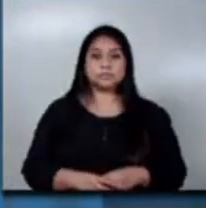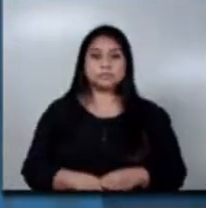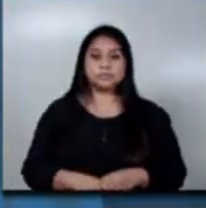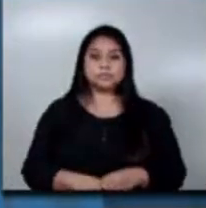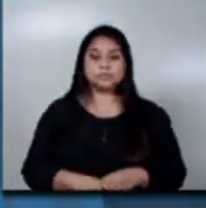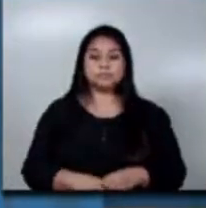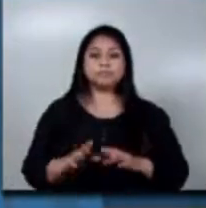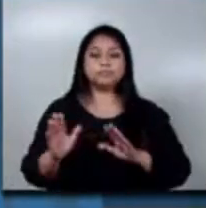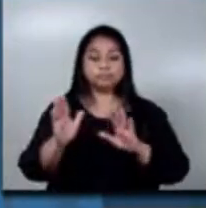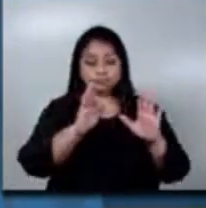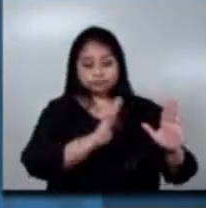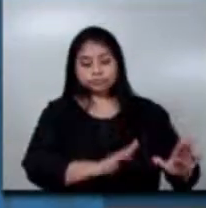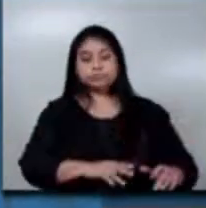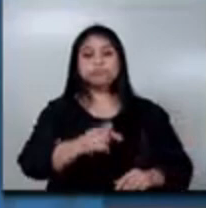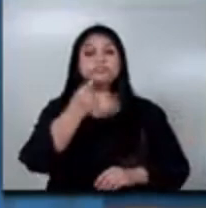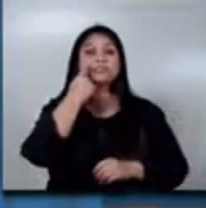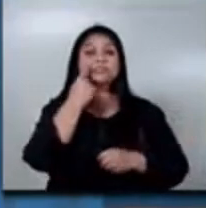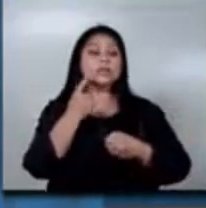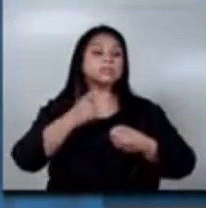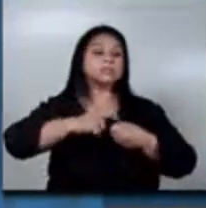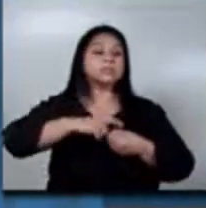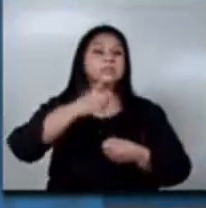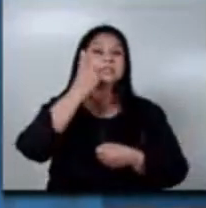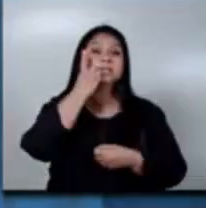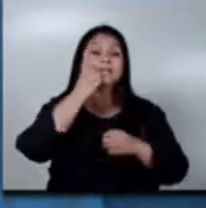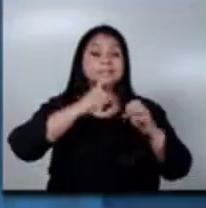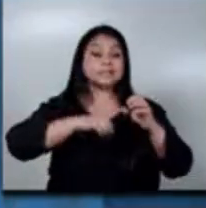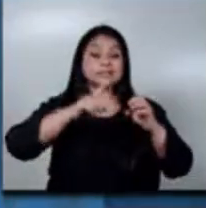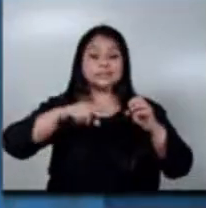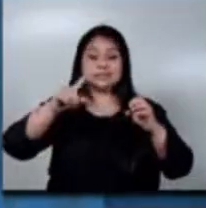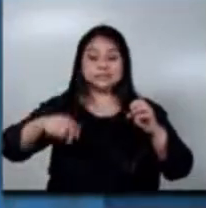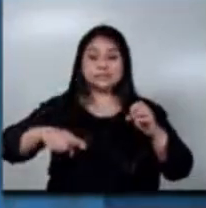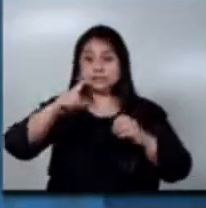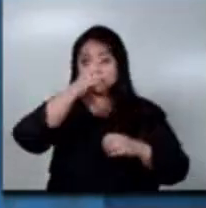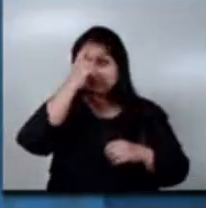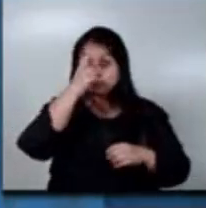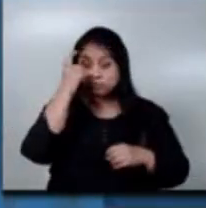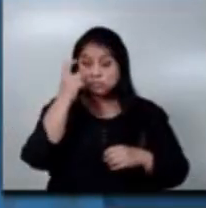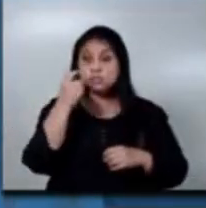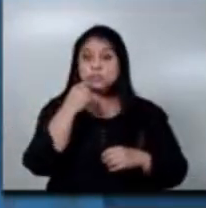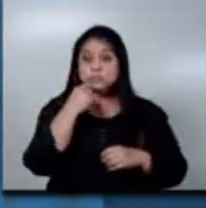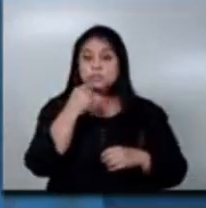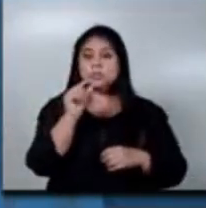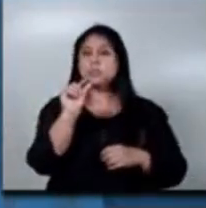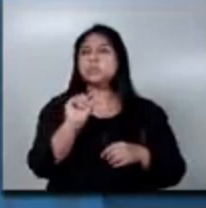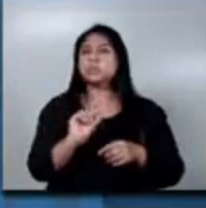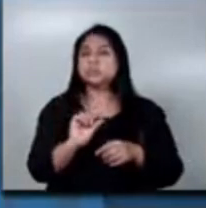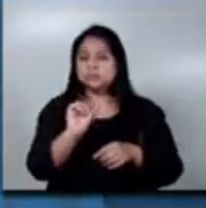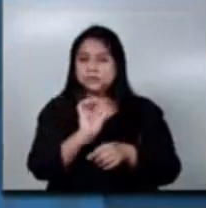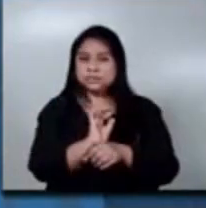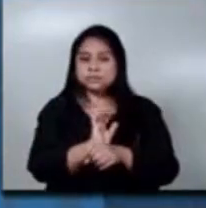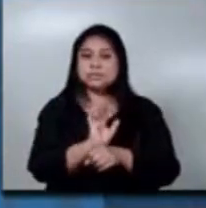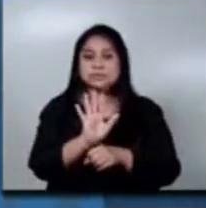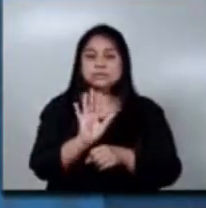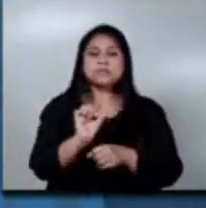A continuación, tenemos la participación de la directora de estadísticas laborales. Bueno, la tendremos en instantes. ¿Estamos listos?